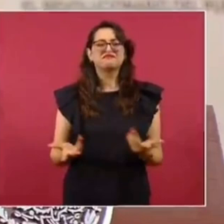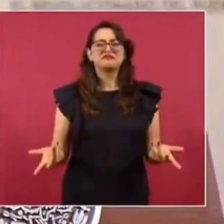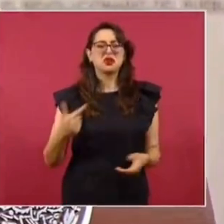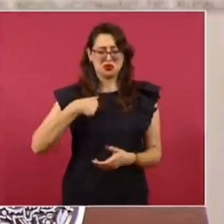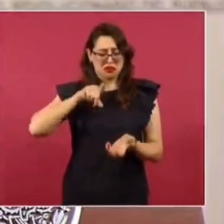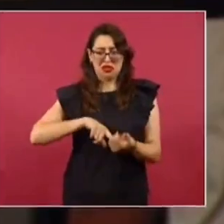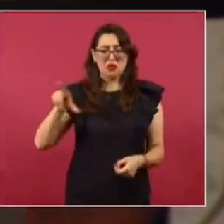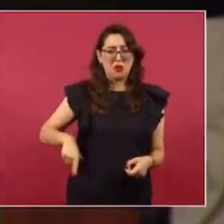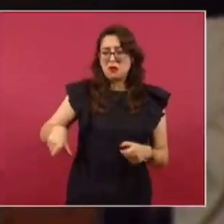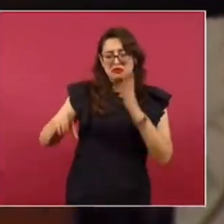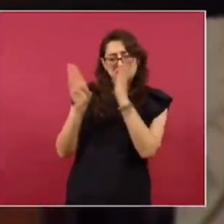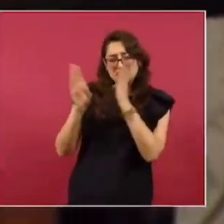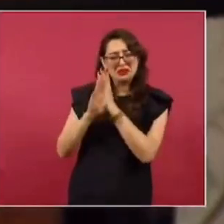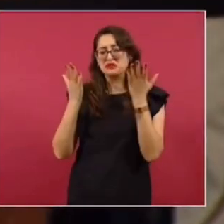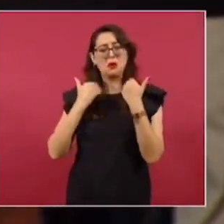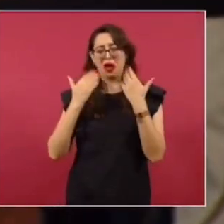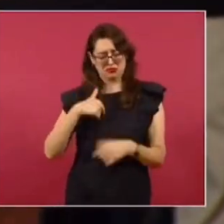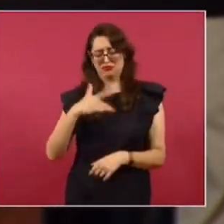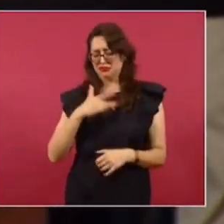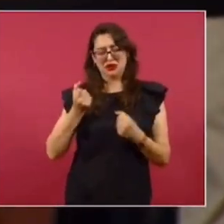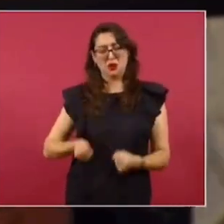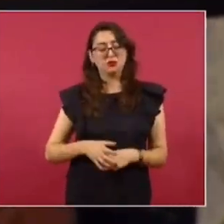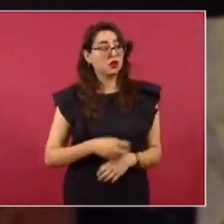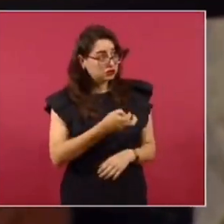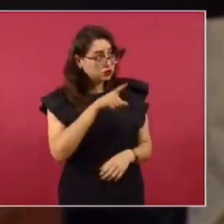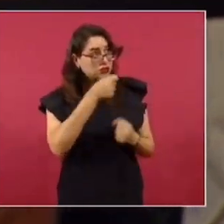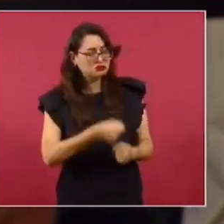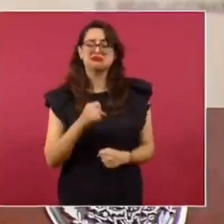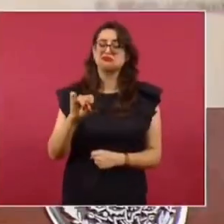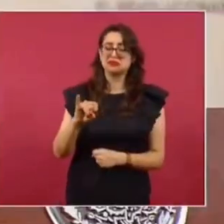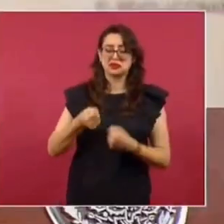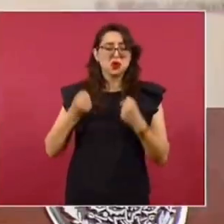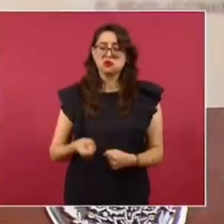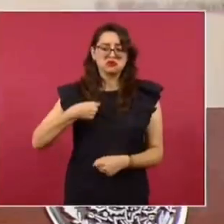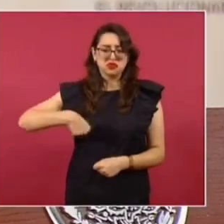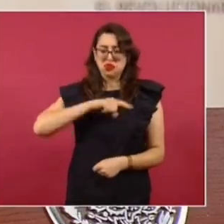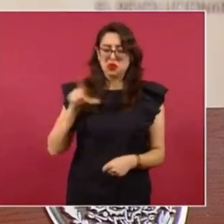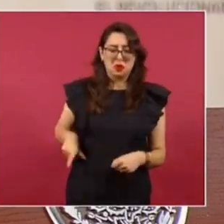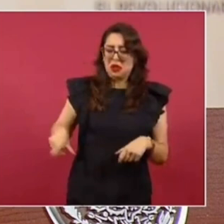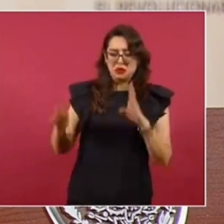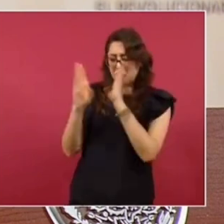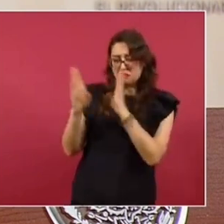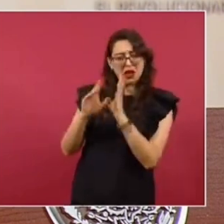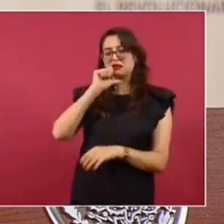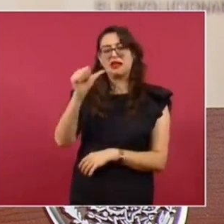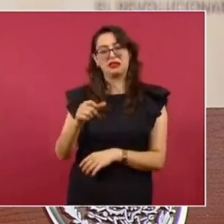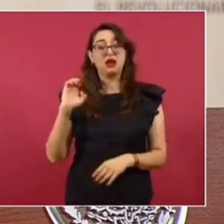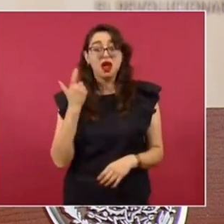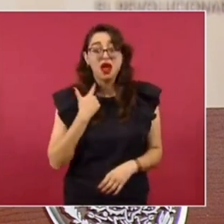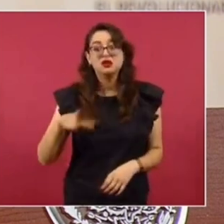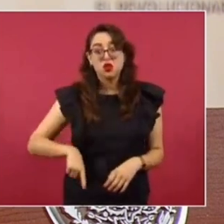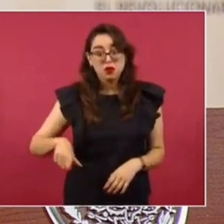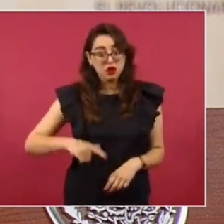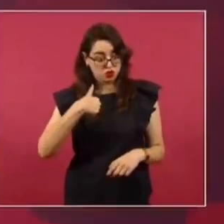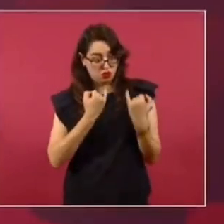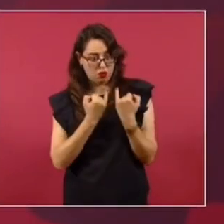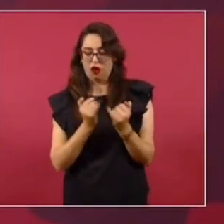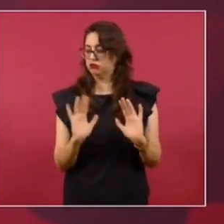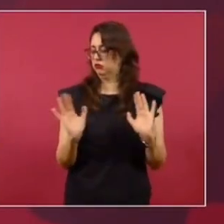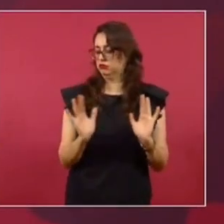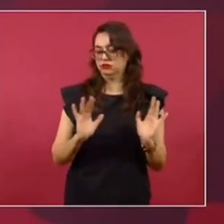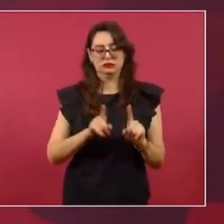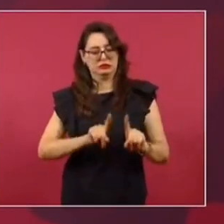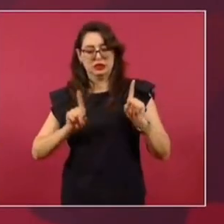espiamos. O sea, usted tiene la certeza de que no fue la Sedena. No. Y así se lo hizo saber a Alejandro Encinas. Y nosotros no espiamos. No somos iguales. Y no torturamos.